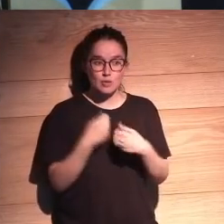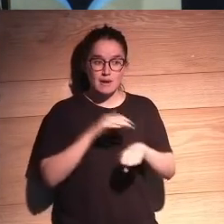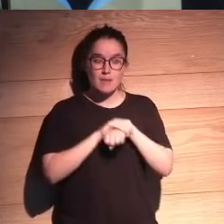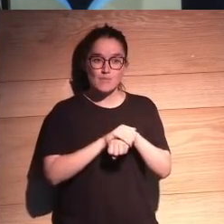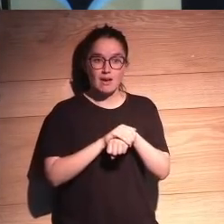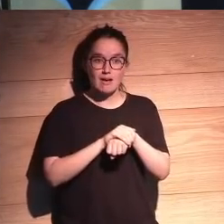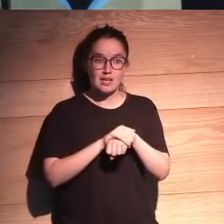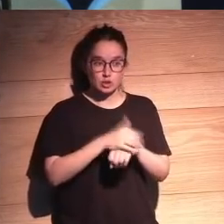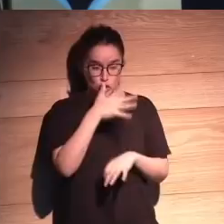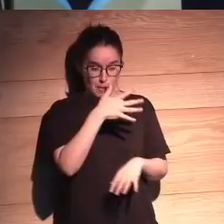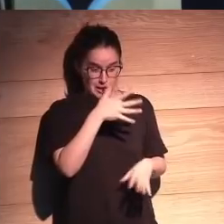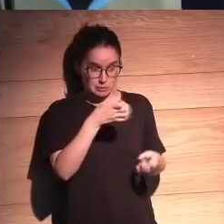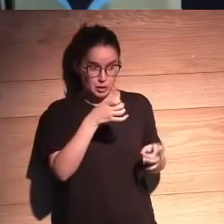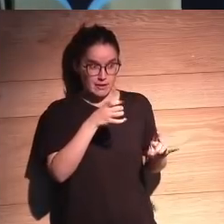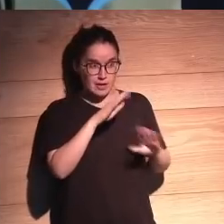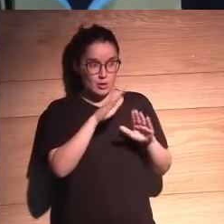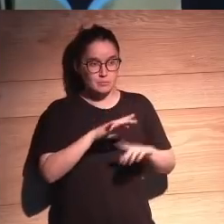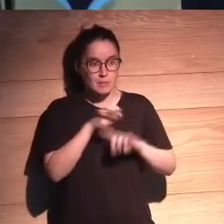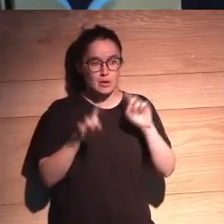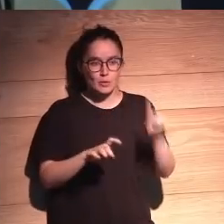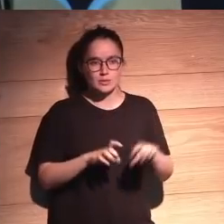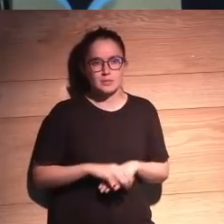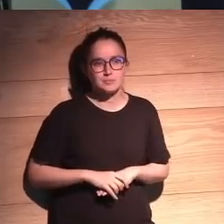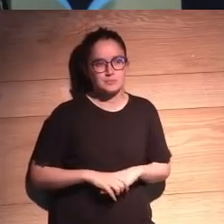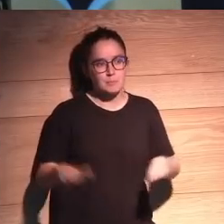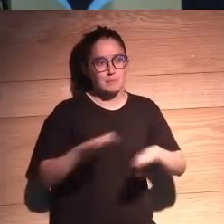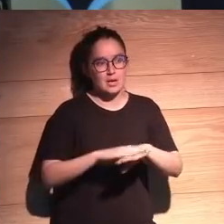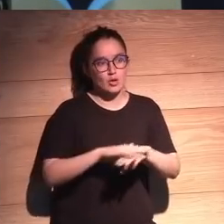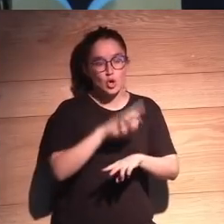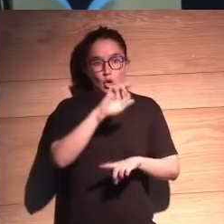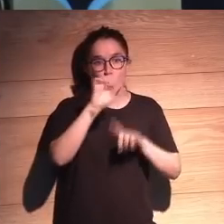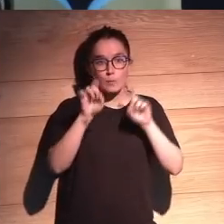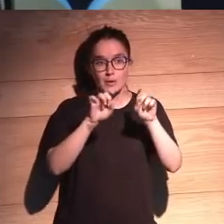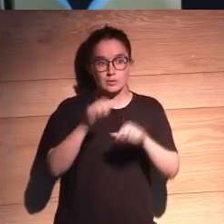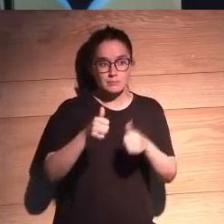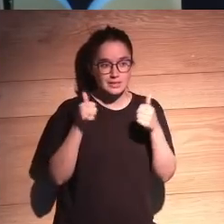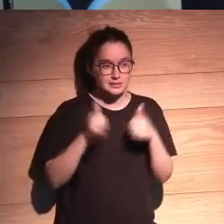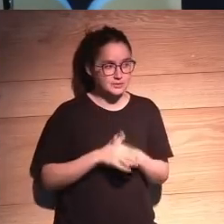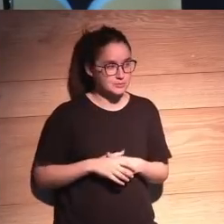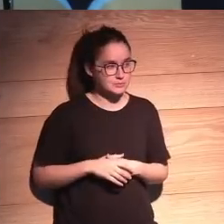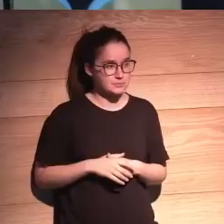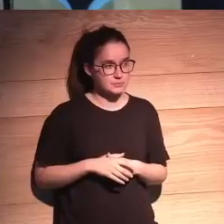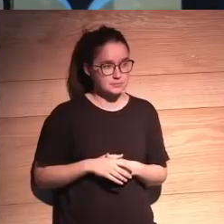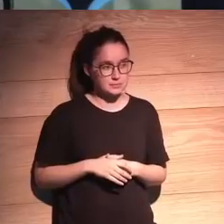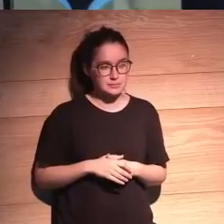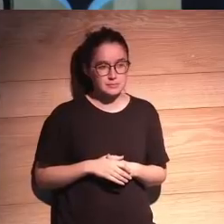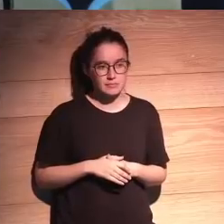no me hagas spoiler de la última pregunta ah vale perdón había otra pregunta ¿no? por aquí tenías una